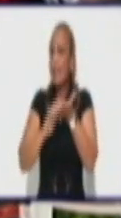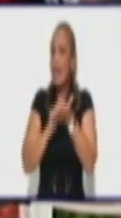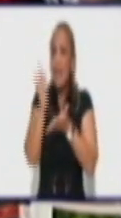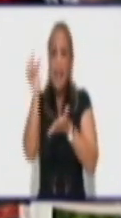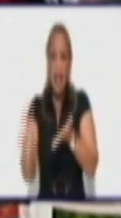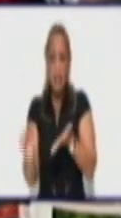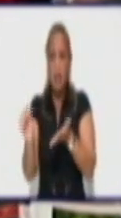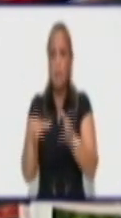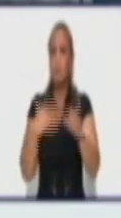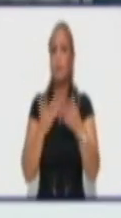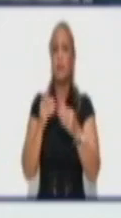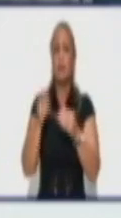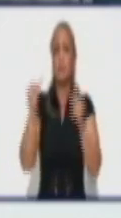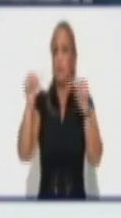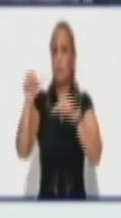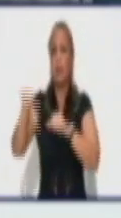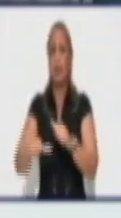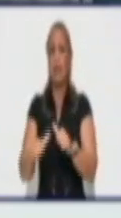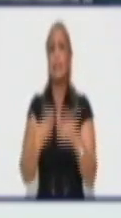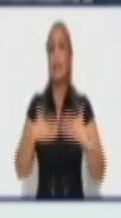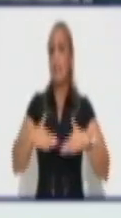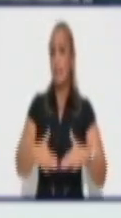pueblo. Gracias, secretario.